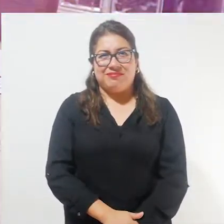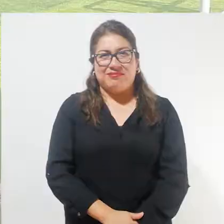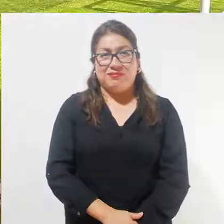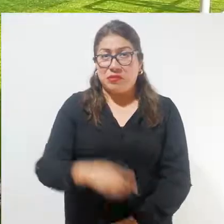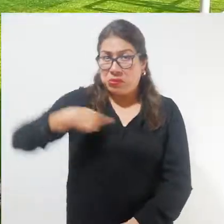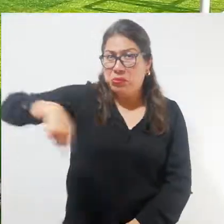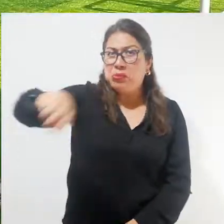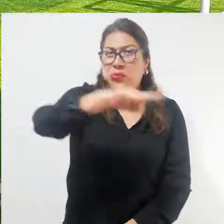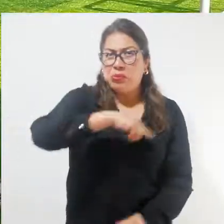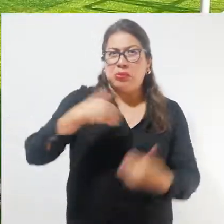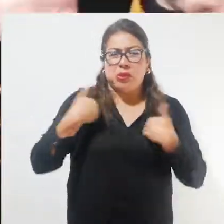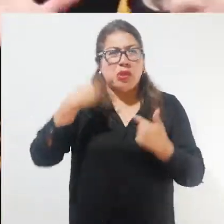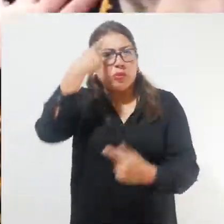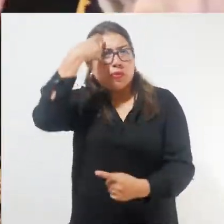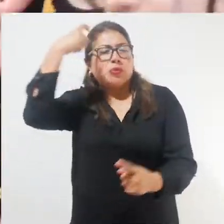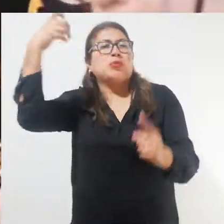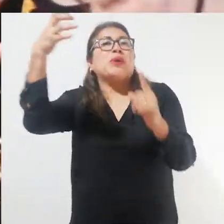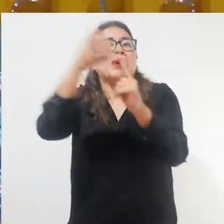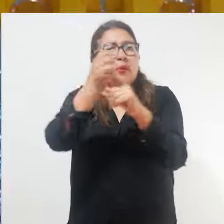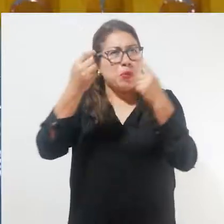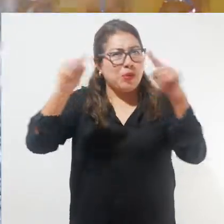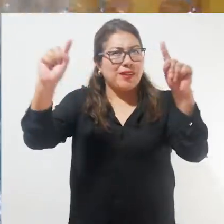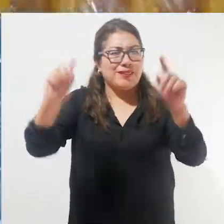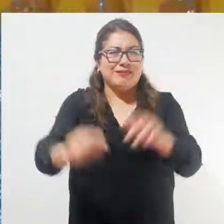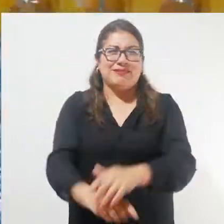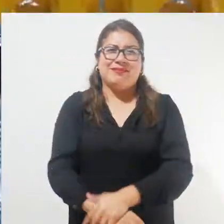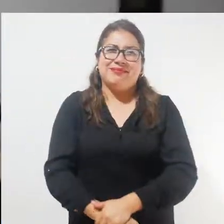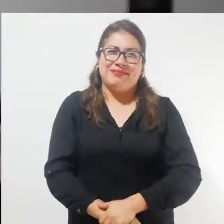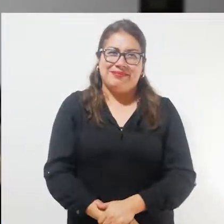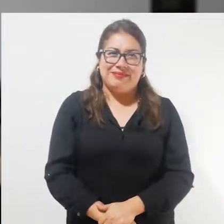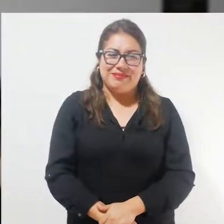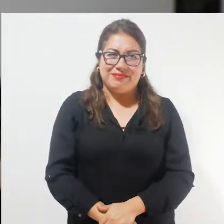Todos tenemos metas que alcanzar.